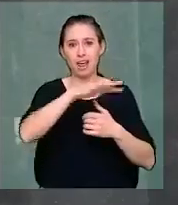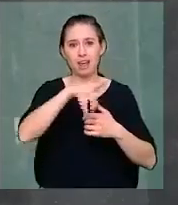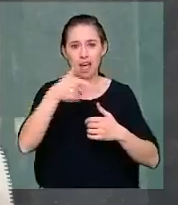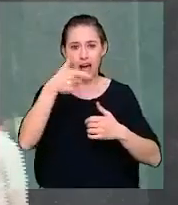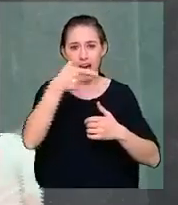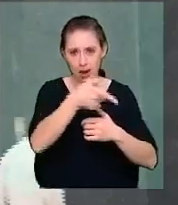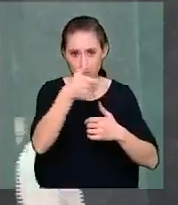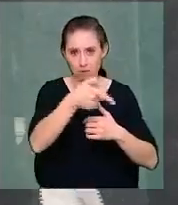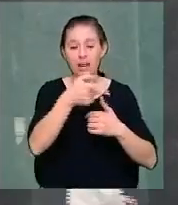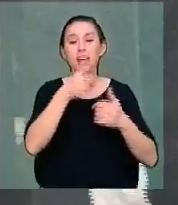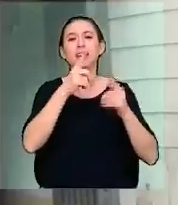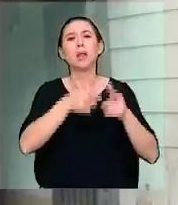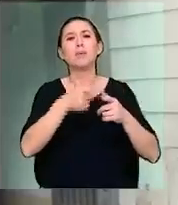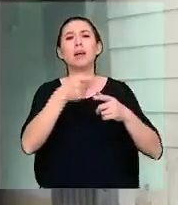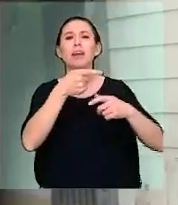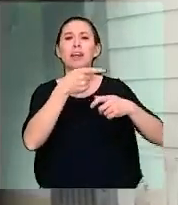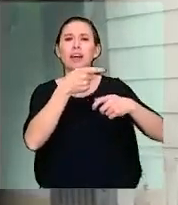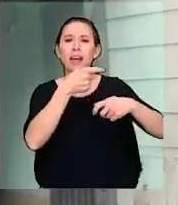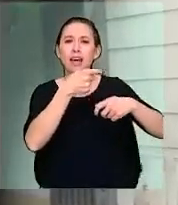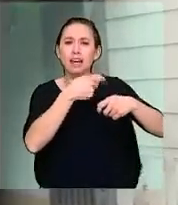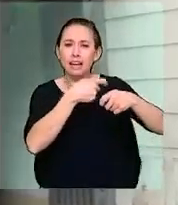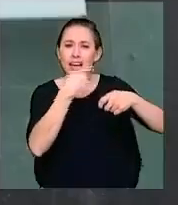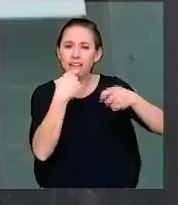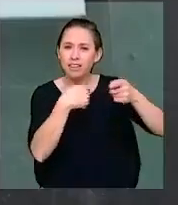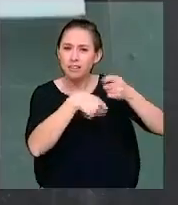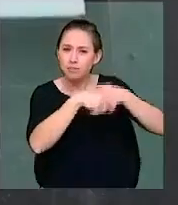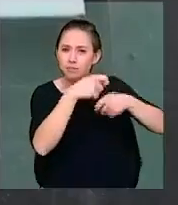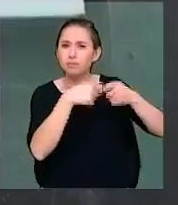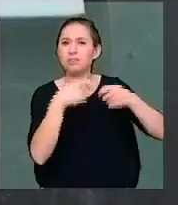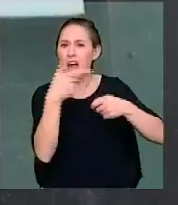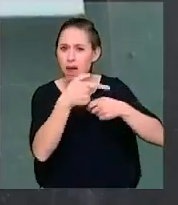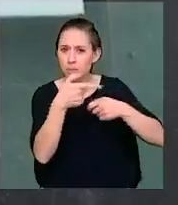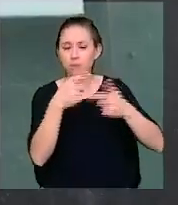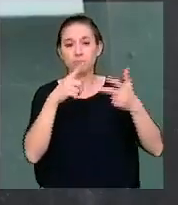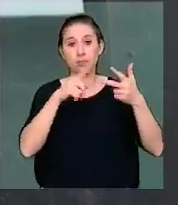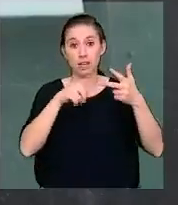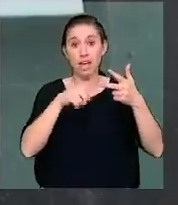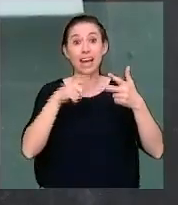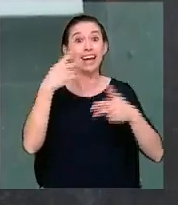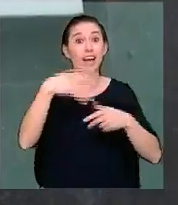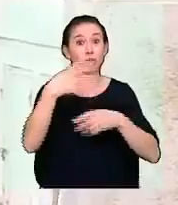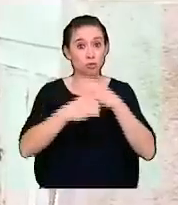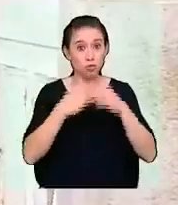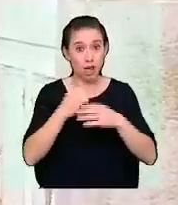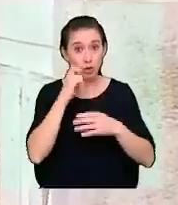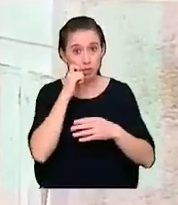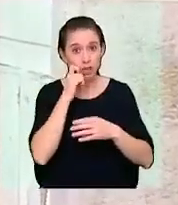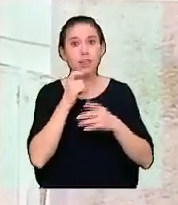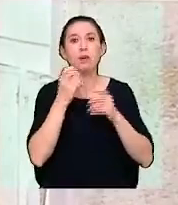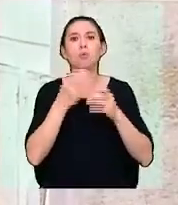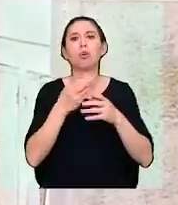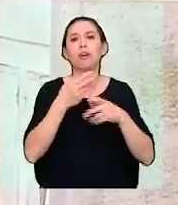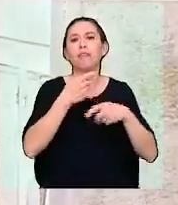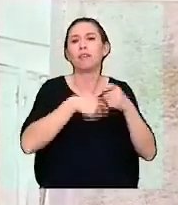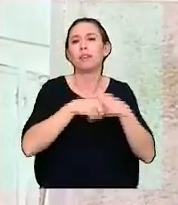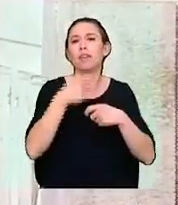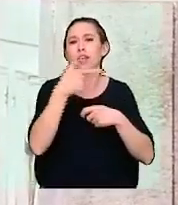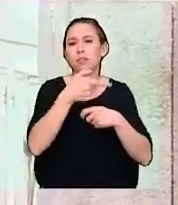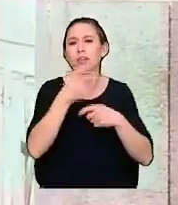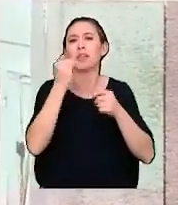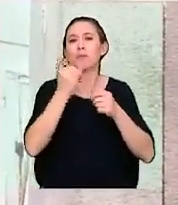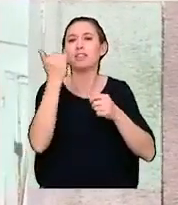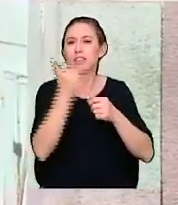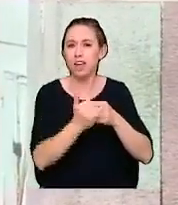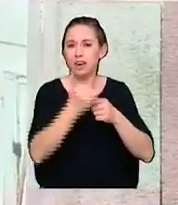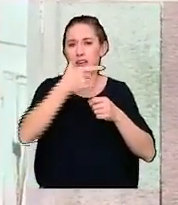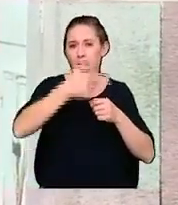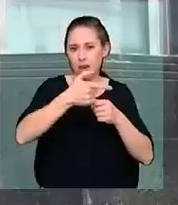otro delito de tráfico interno de armas. El adolescente de 14 años fue imputado por tráfico interno de armas y porte de arma